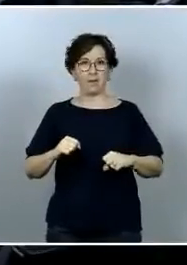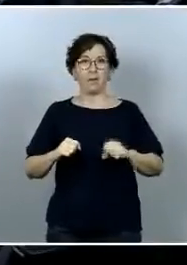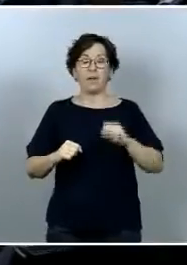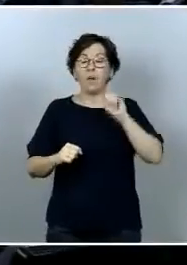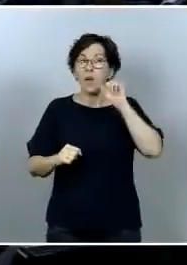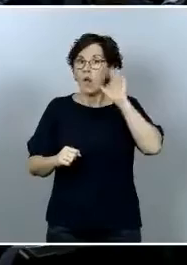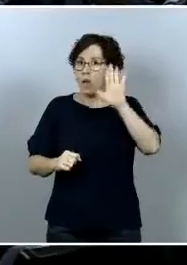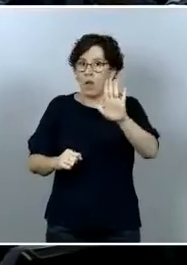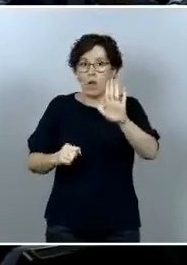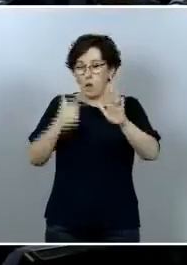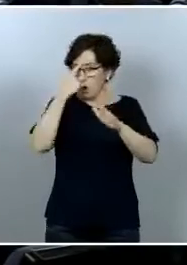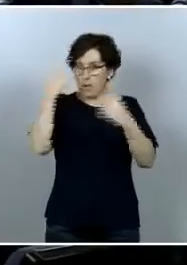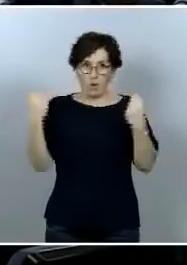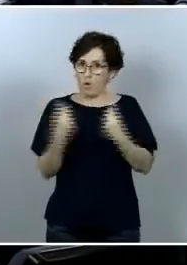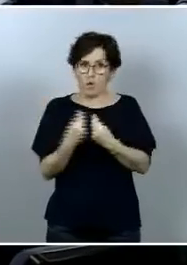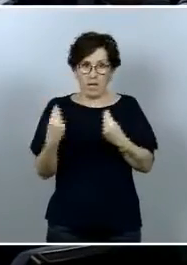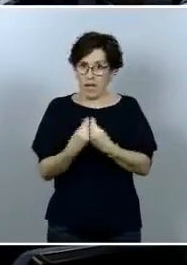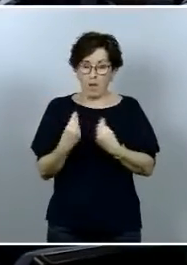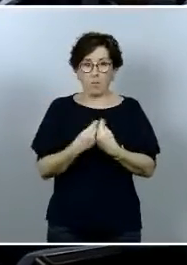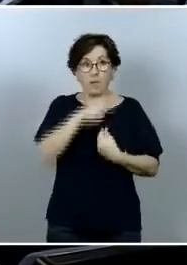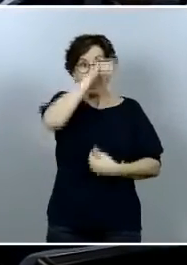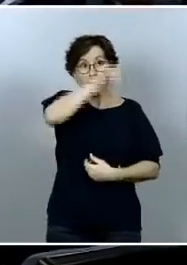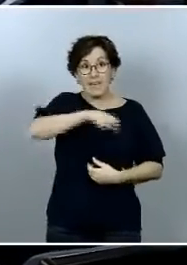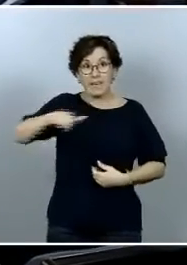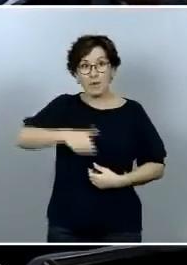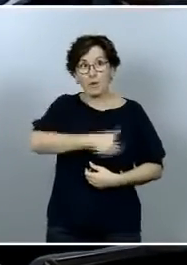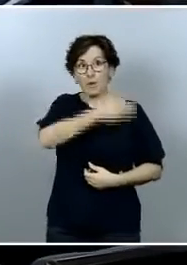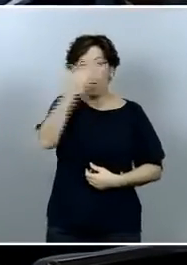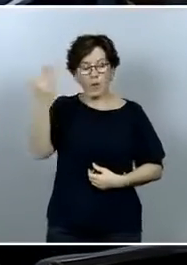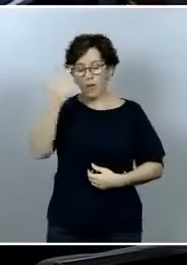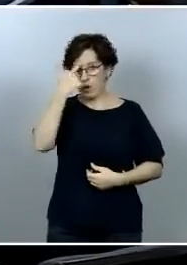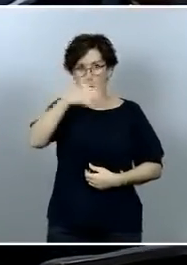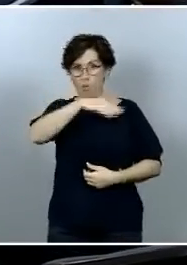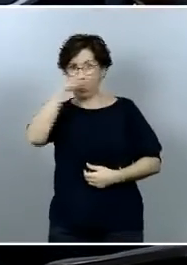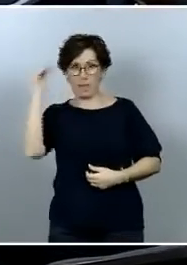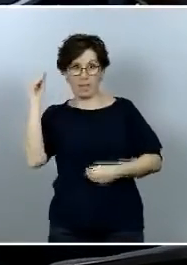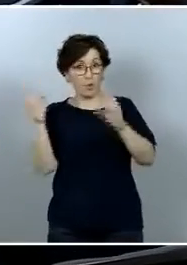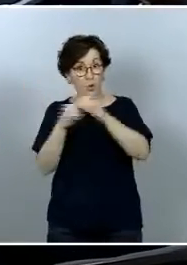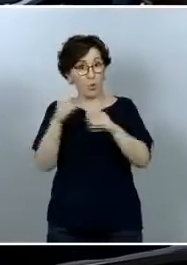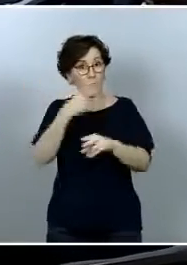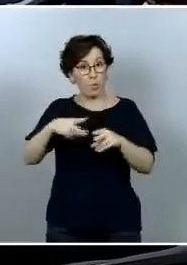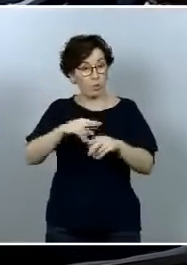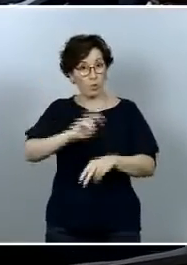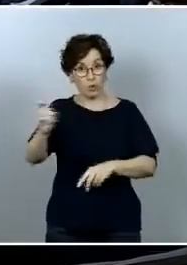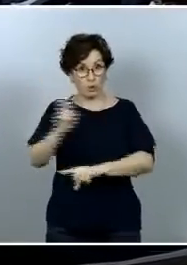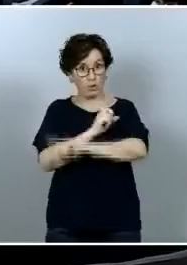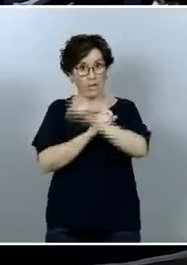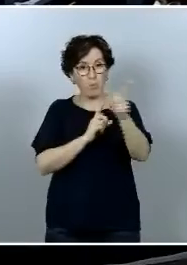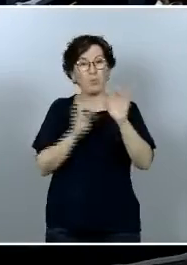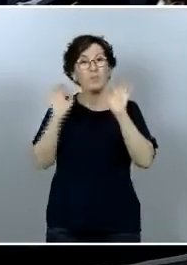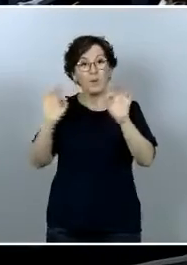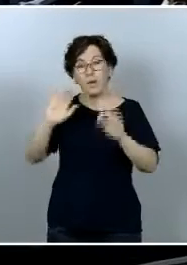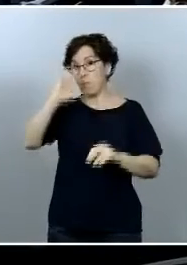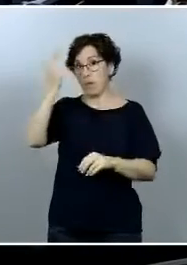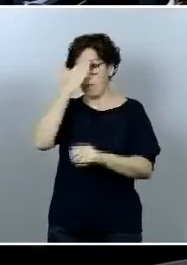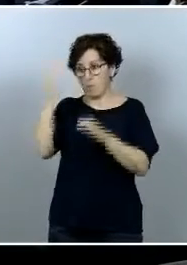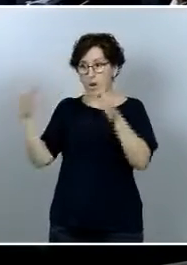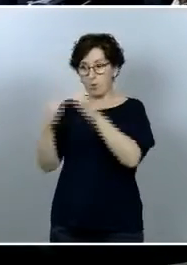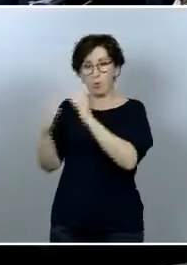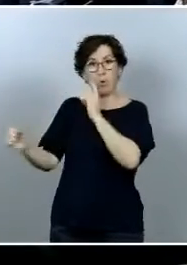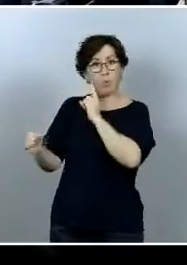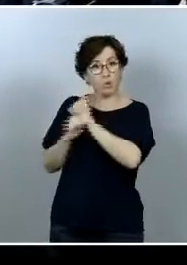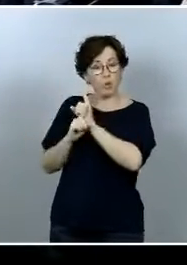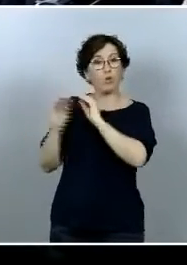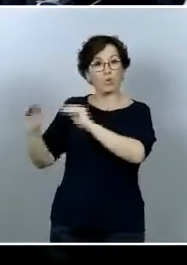que el conjunto de la ciudadanía ni otras fuerzas políticas es como el principal partido de la oposición ha dimitido de su